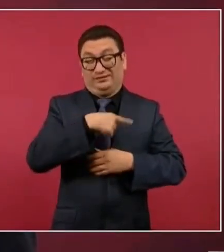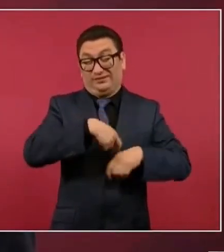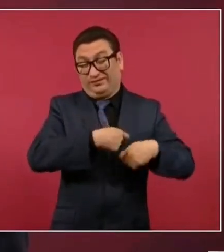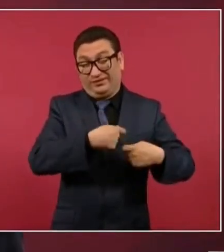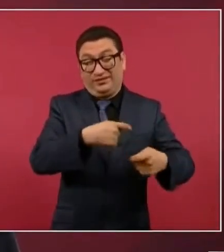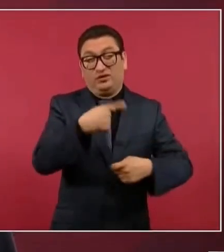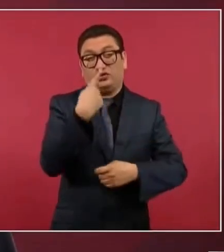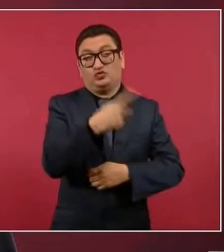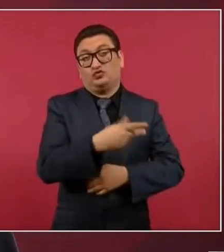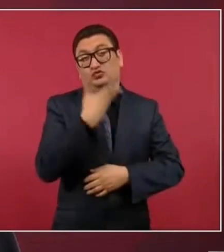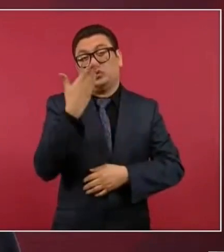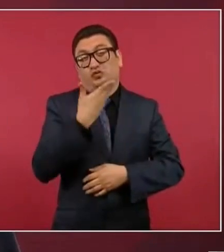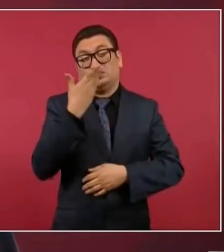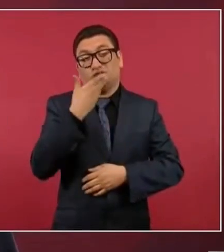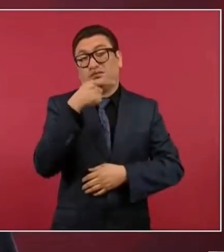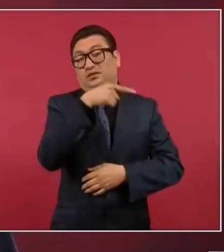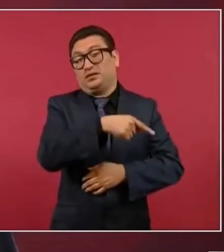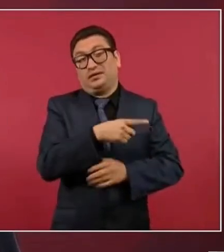Esa es su doctrina.